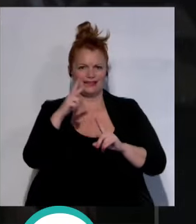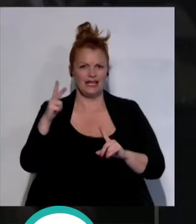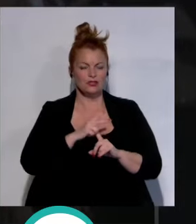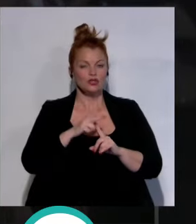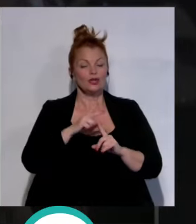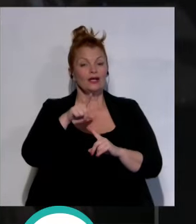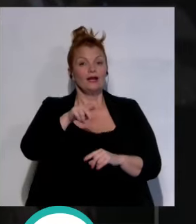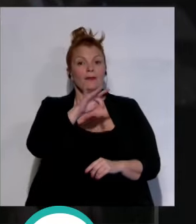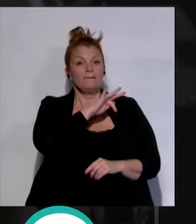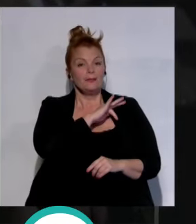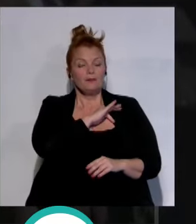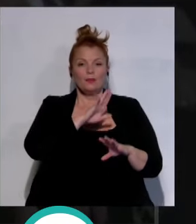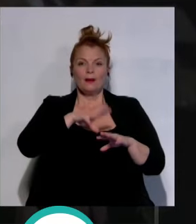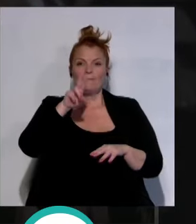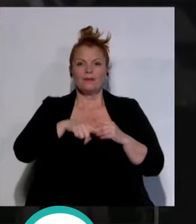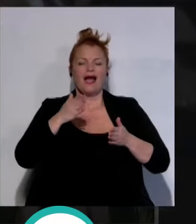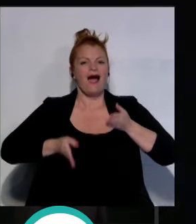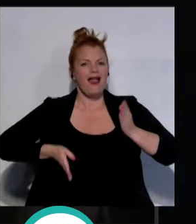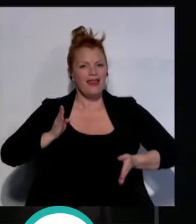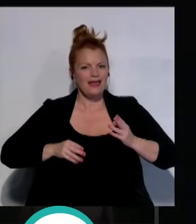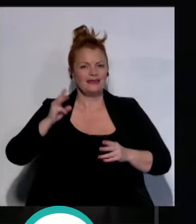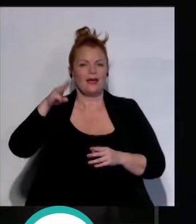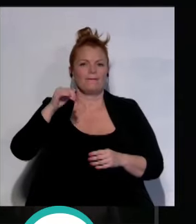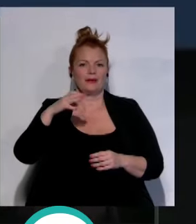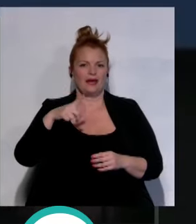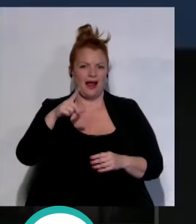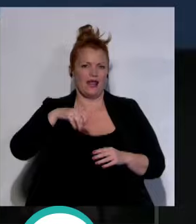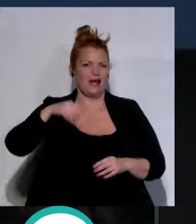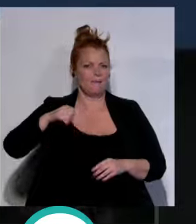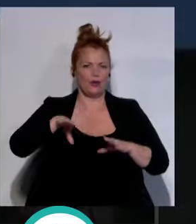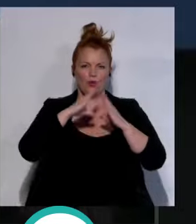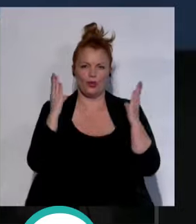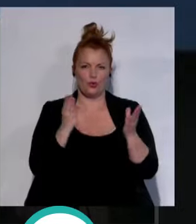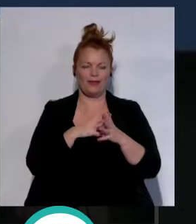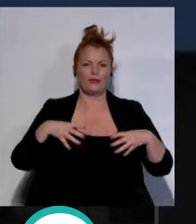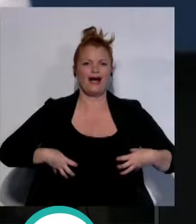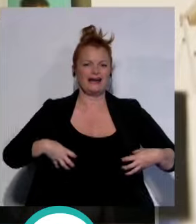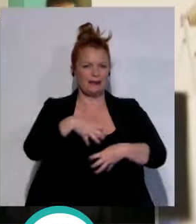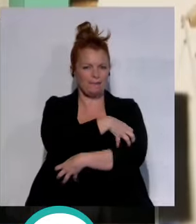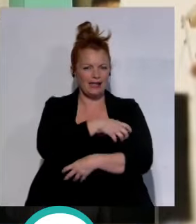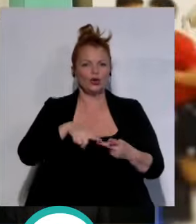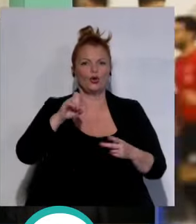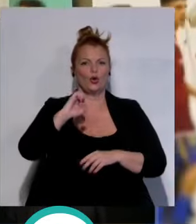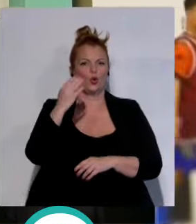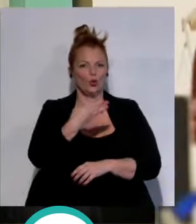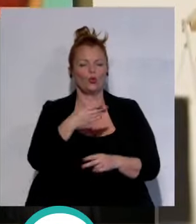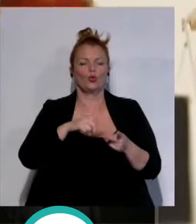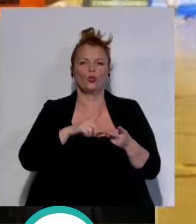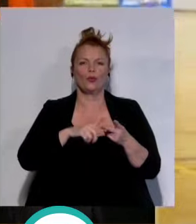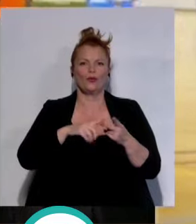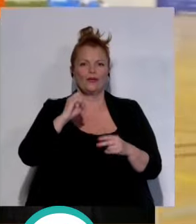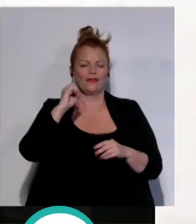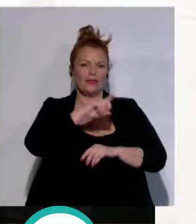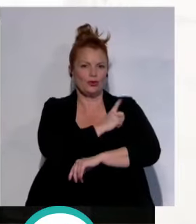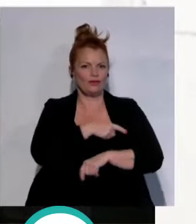edición los galardones han sido para el atleta Miguel Ángel Muñoz campeón del mundo de trasplantados el club deportivo Virgili Fútbol Sala de